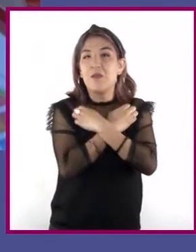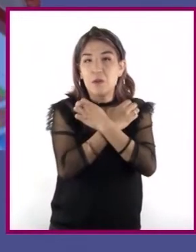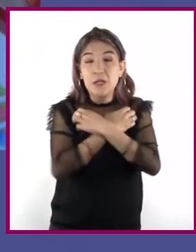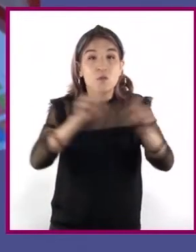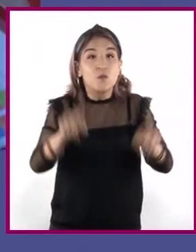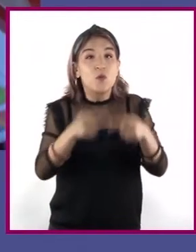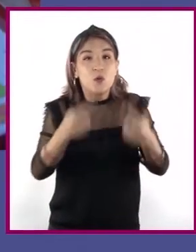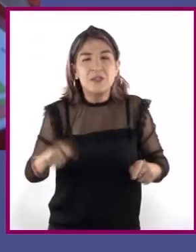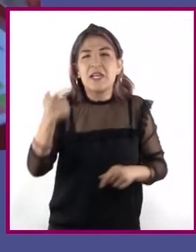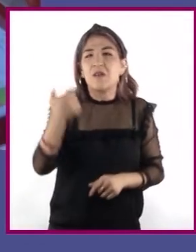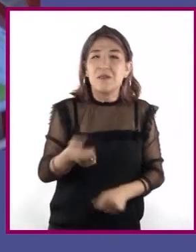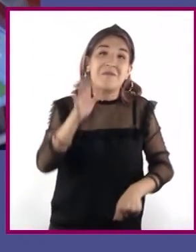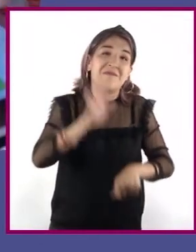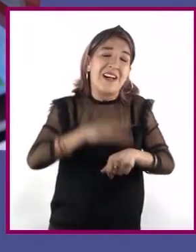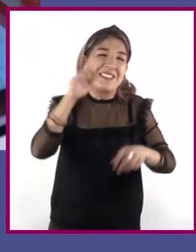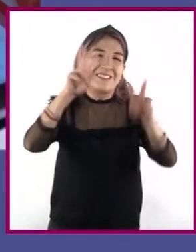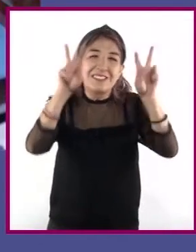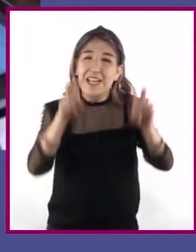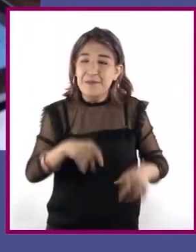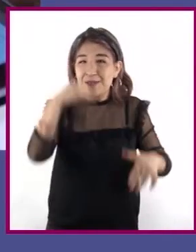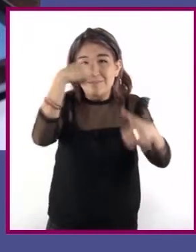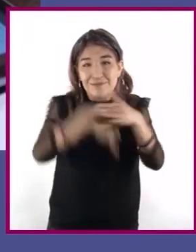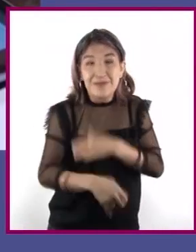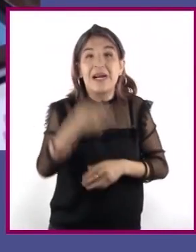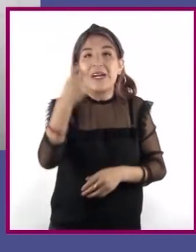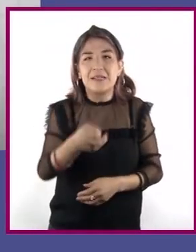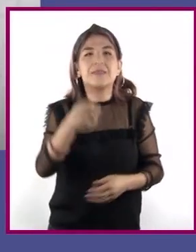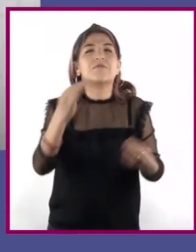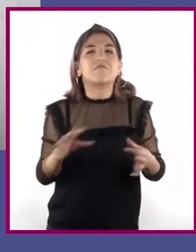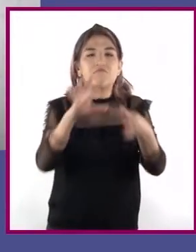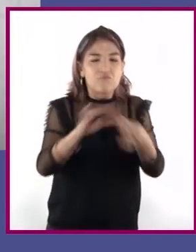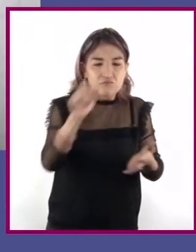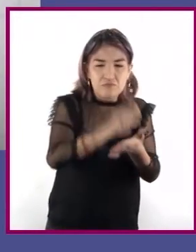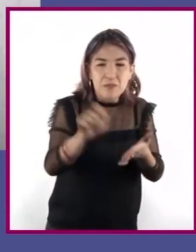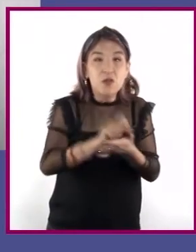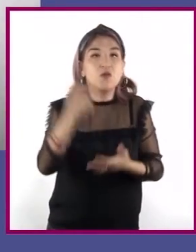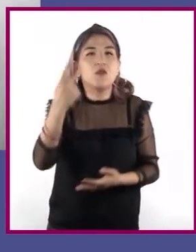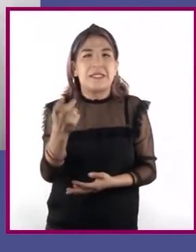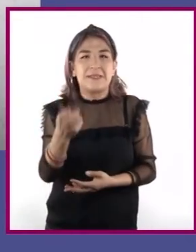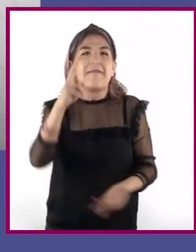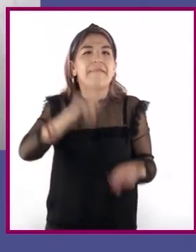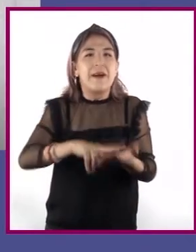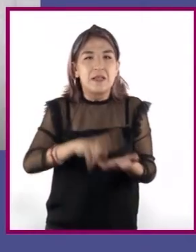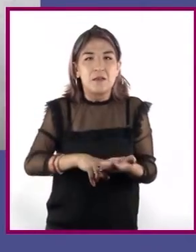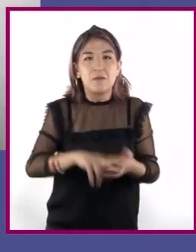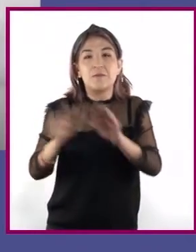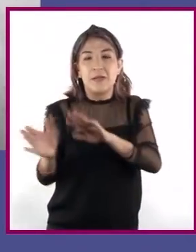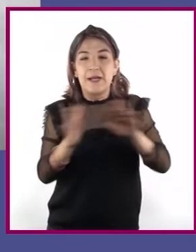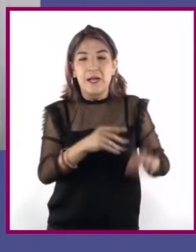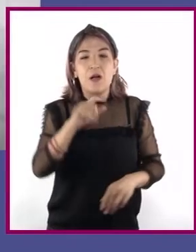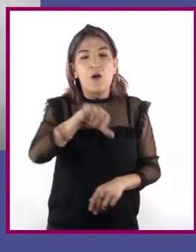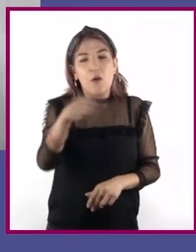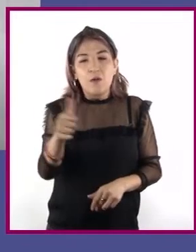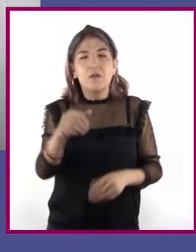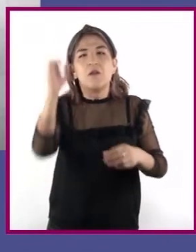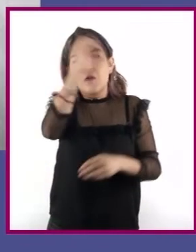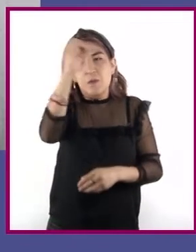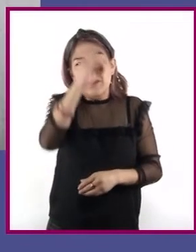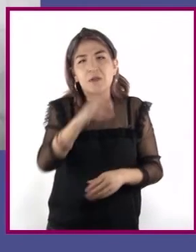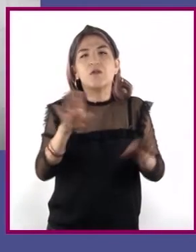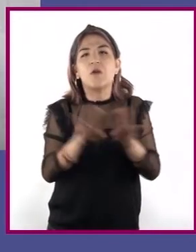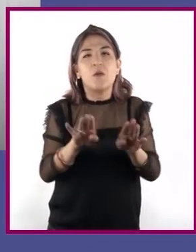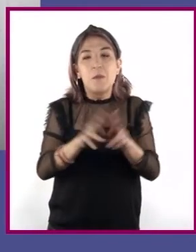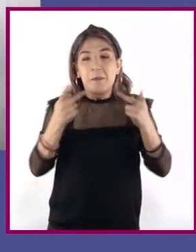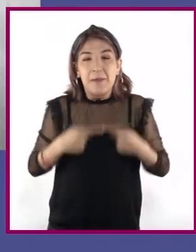música y economía, entre otros, lo que le da valor a lo que escribe. En los artículos de opinión, se plasma la opinión de la